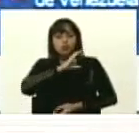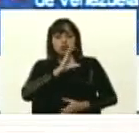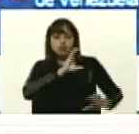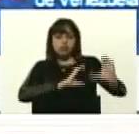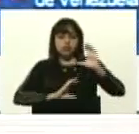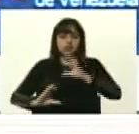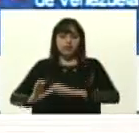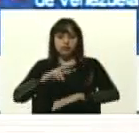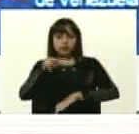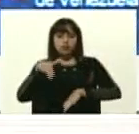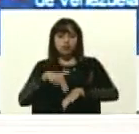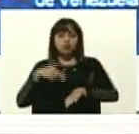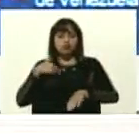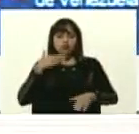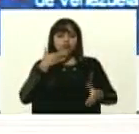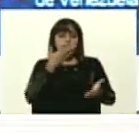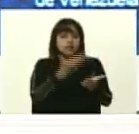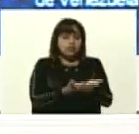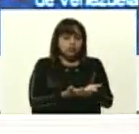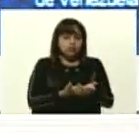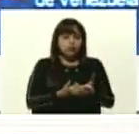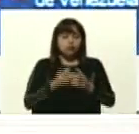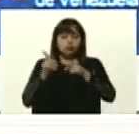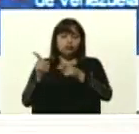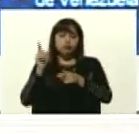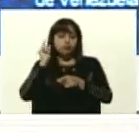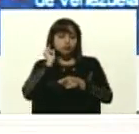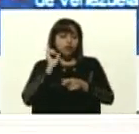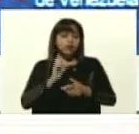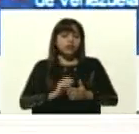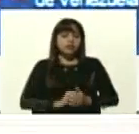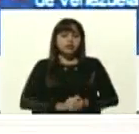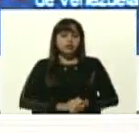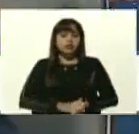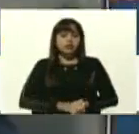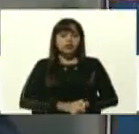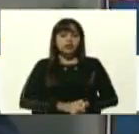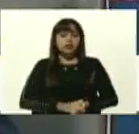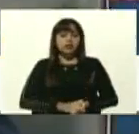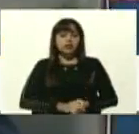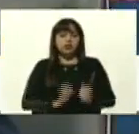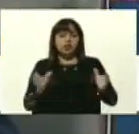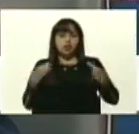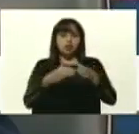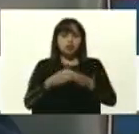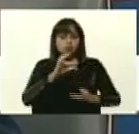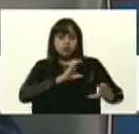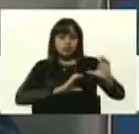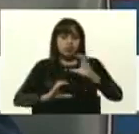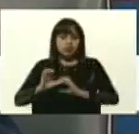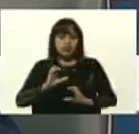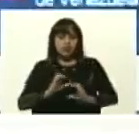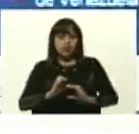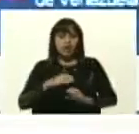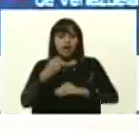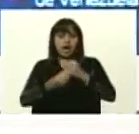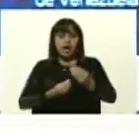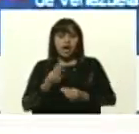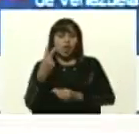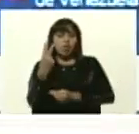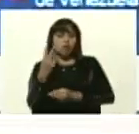le he pedido que el Polo Científico funcione en dos direcciones.